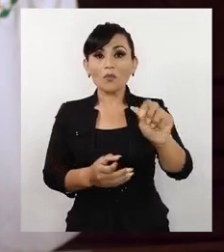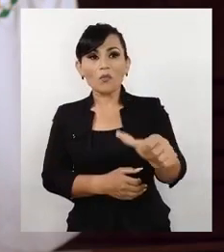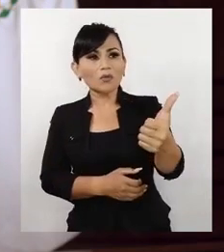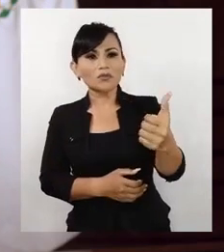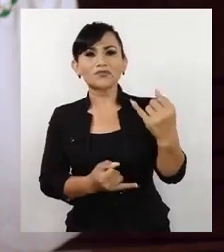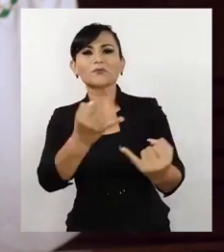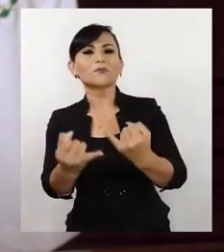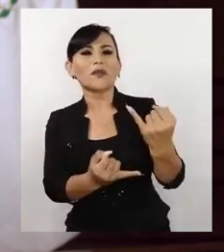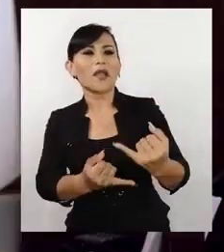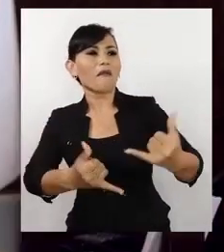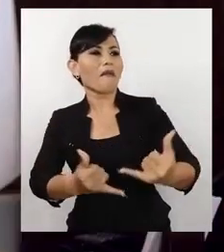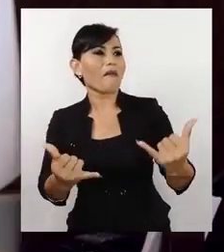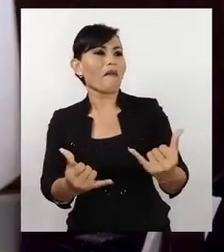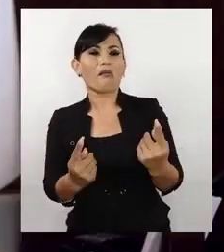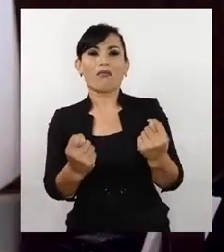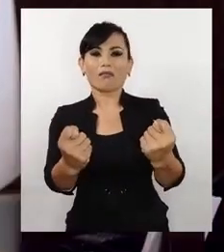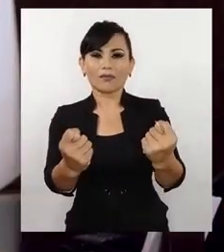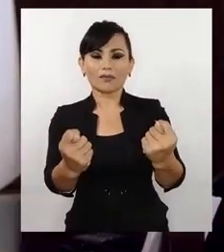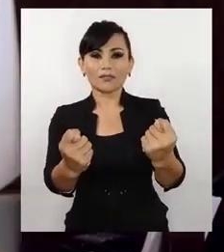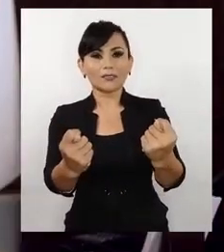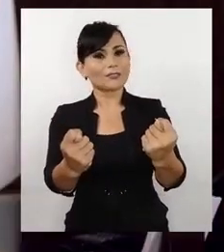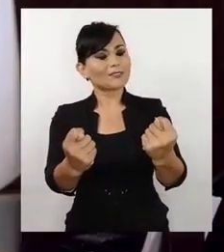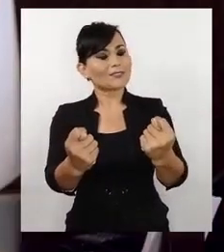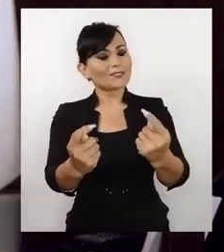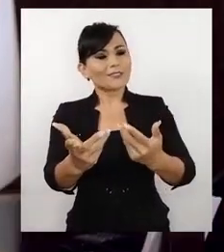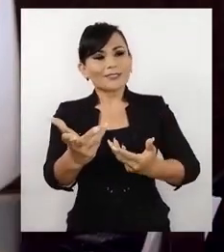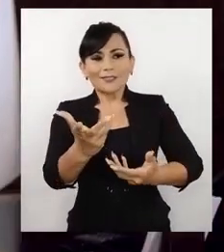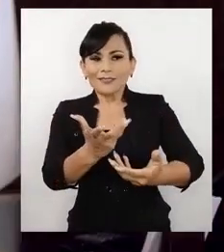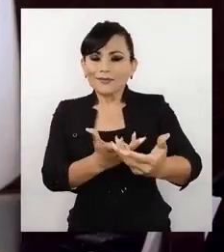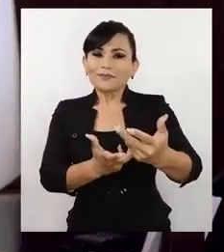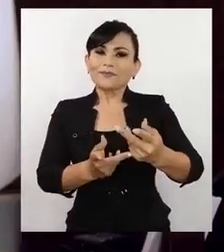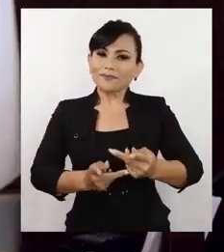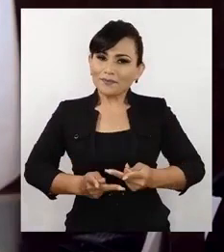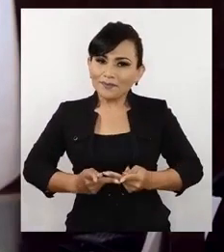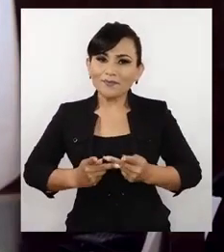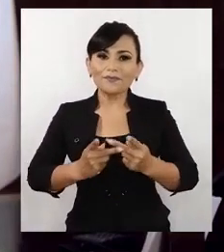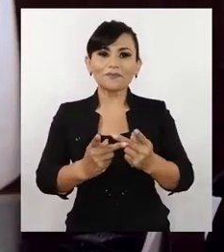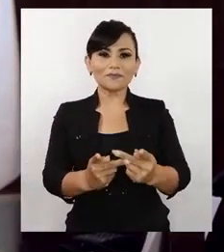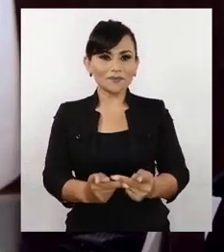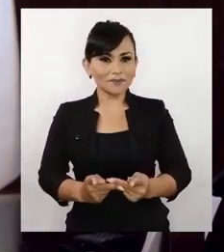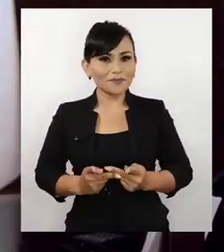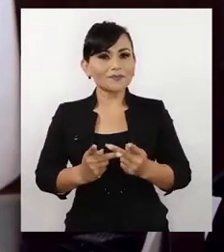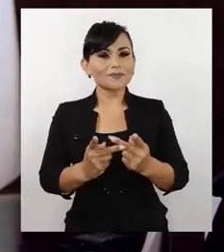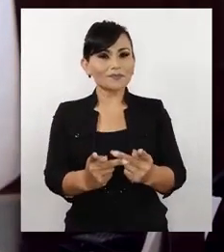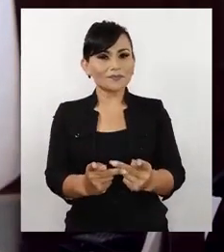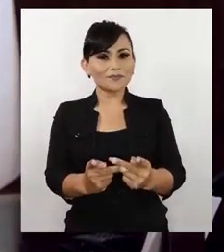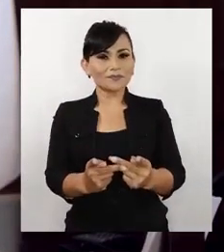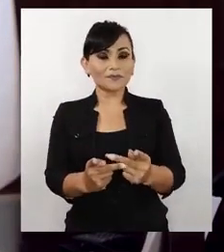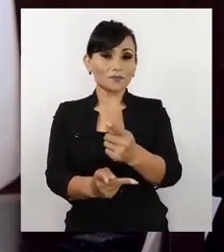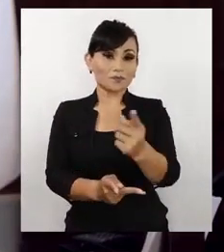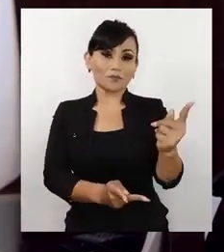no lo han tomado en serio. Pero hemos sido pacientes unos con otros. Hemos puesto en tus manos